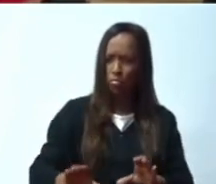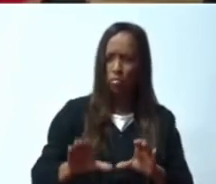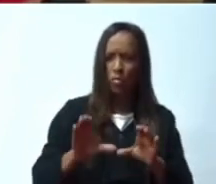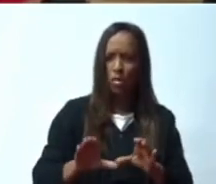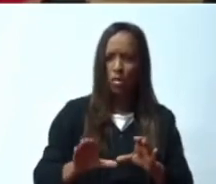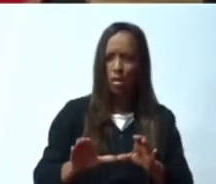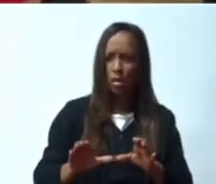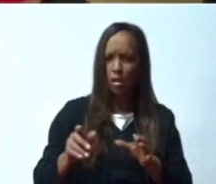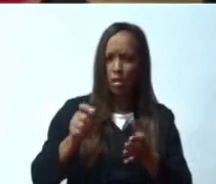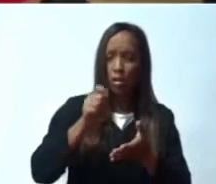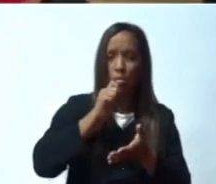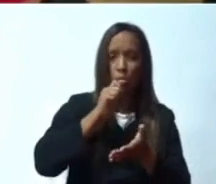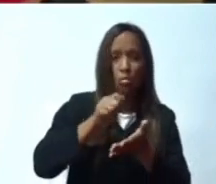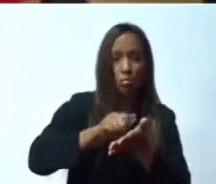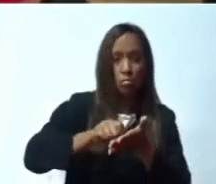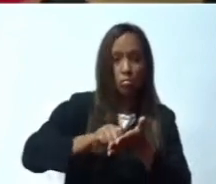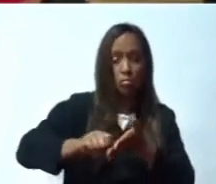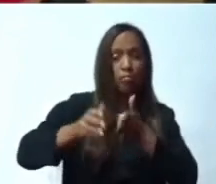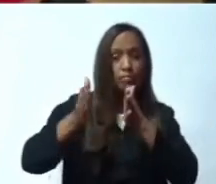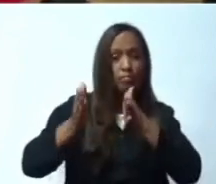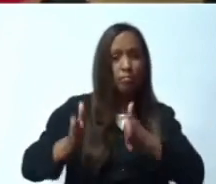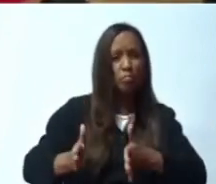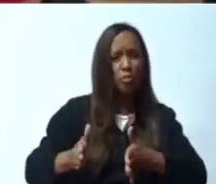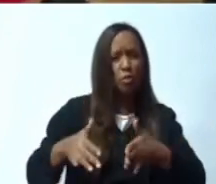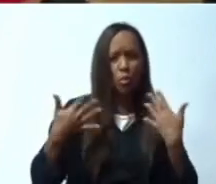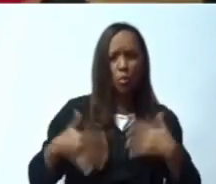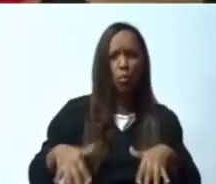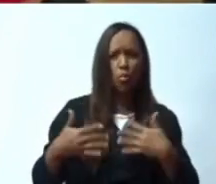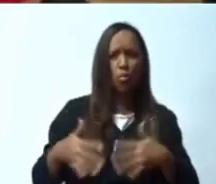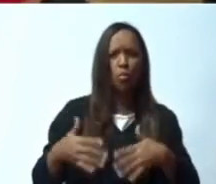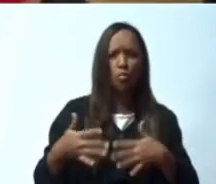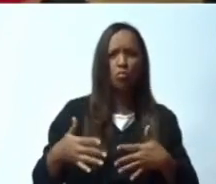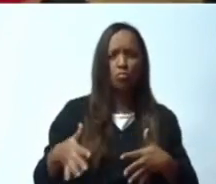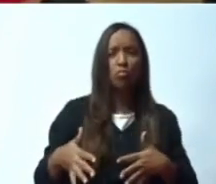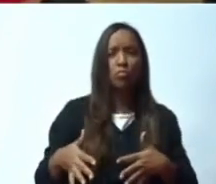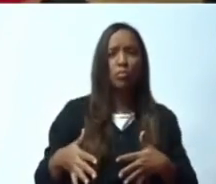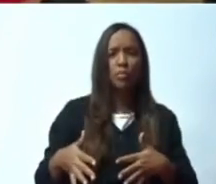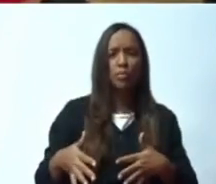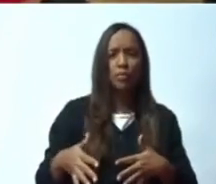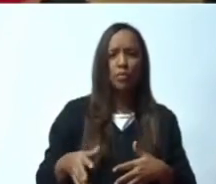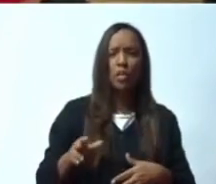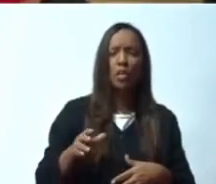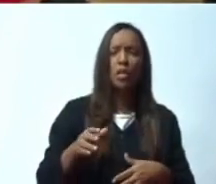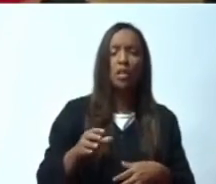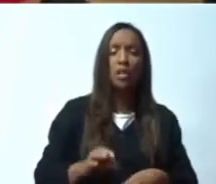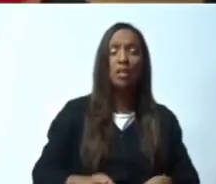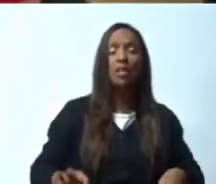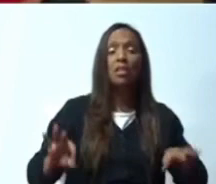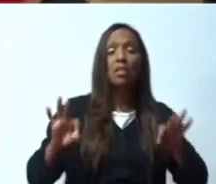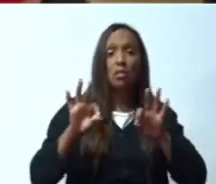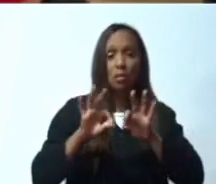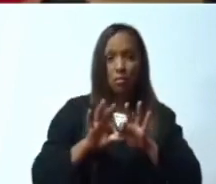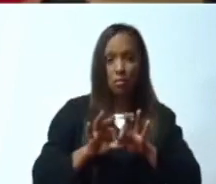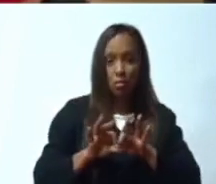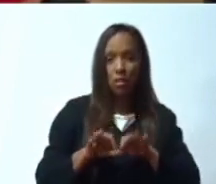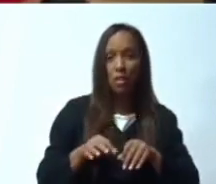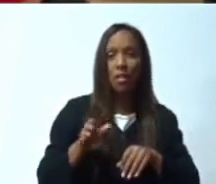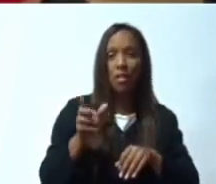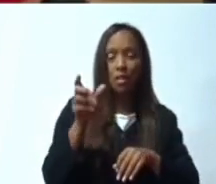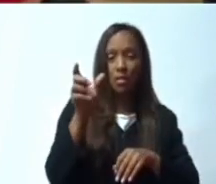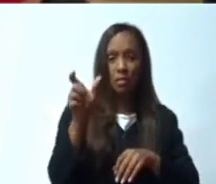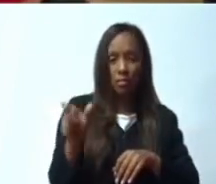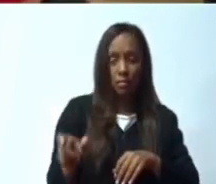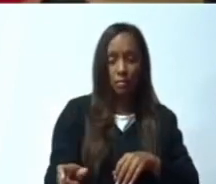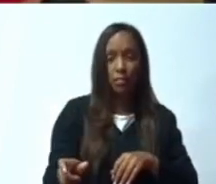nosotros entendemos que vale la pena, real y efectivamente, hacer un reconocimiento a este